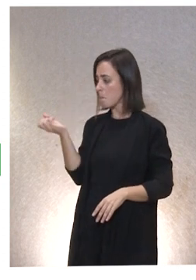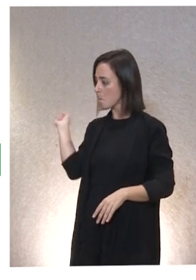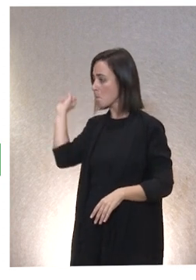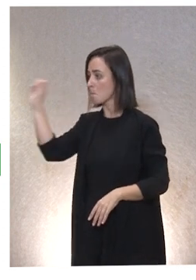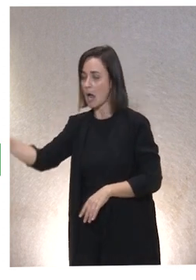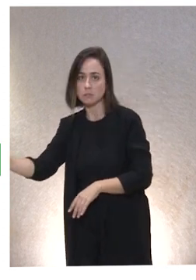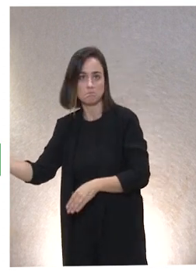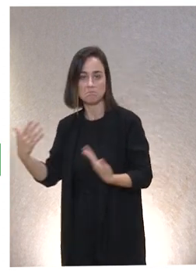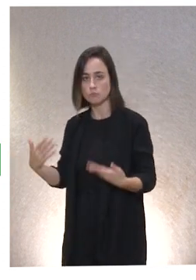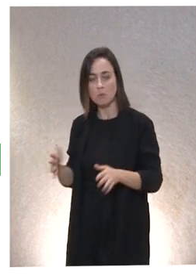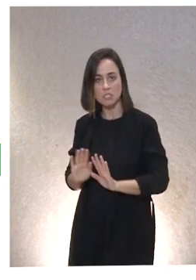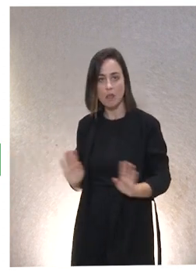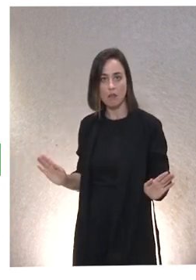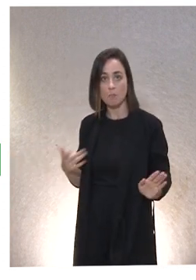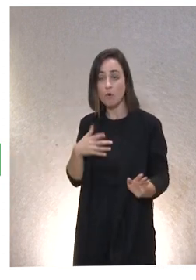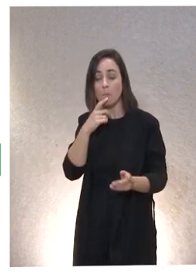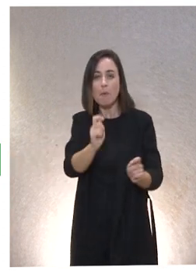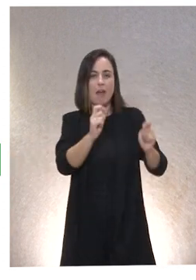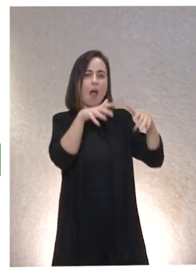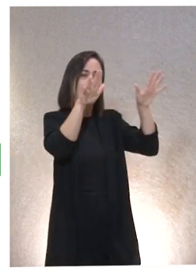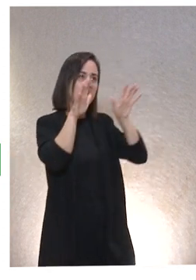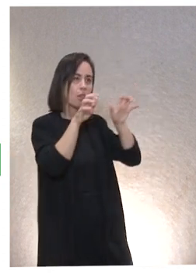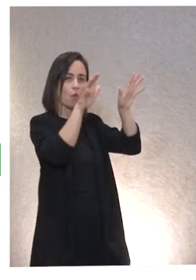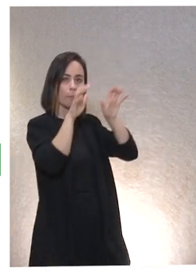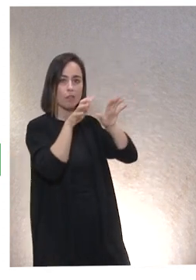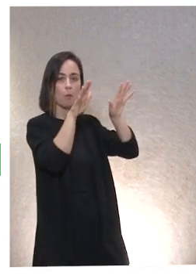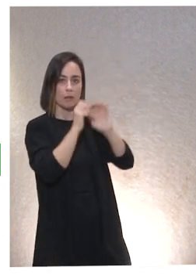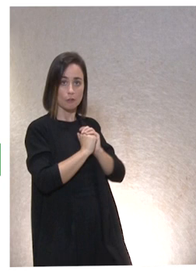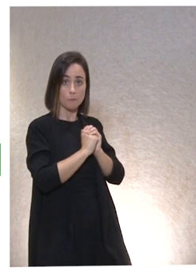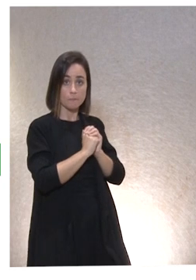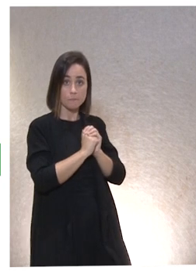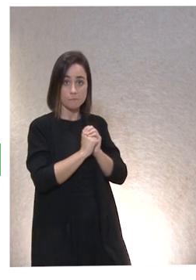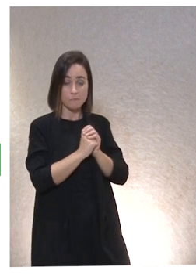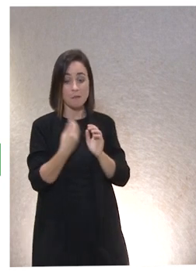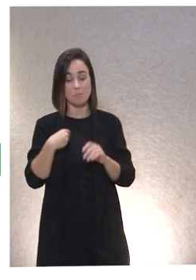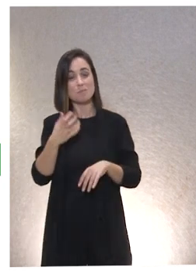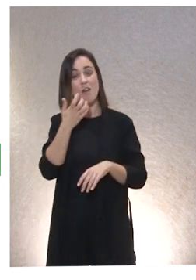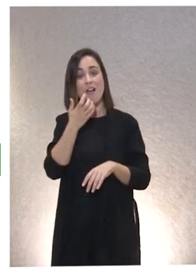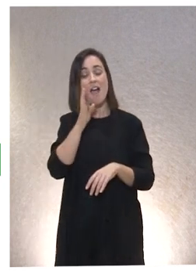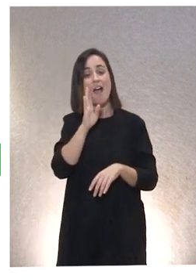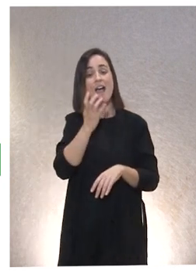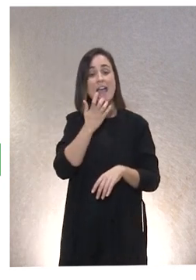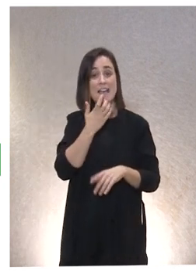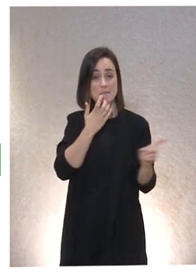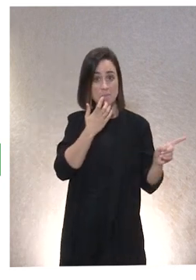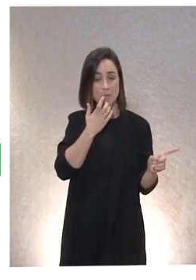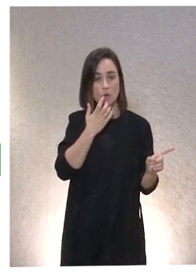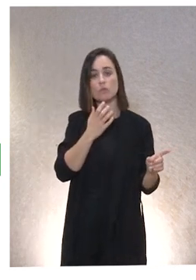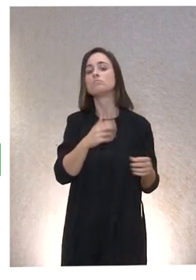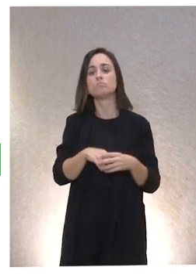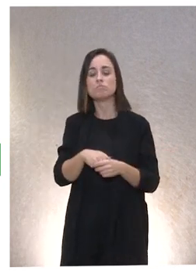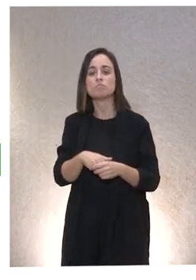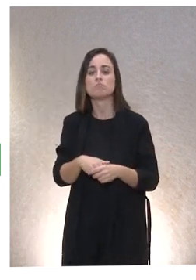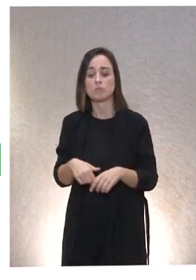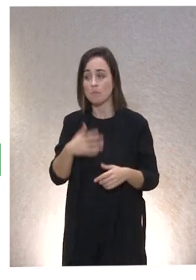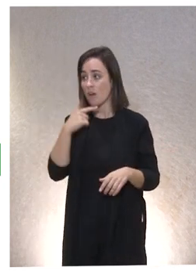pues me diga algo y yo aprenda de ella, por favor. Pues lo mismo, ese ejemplo que lo entendemos todos, quizá, por ejemplo, ahora mismo aquí, en esta